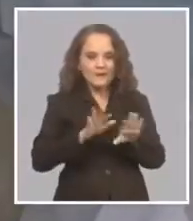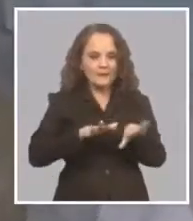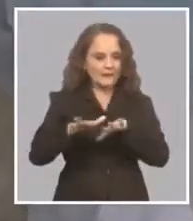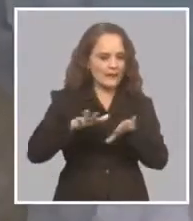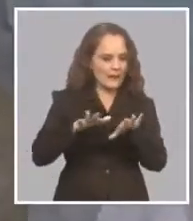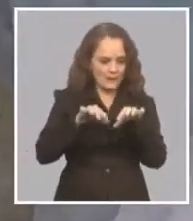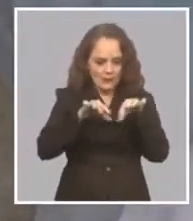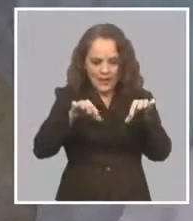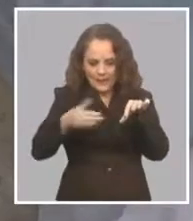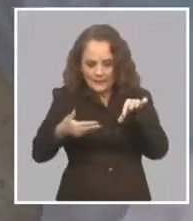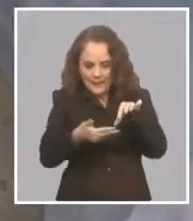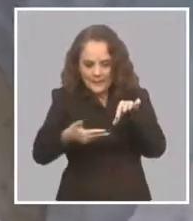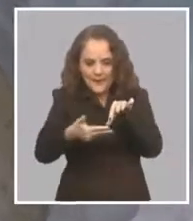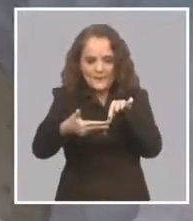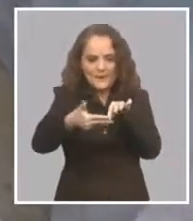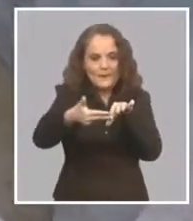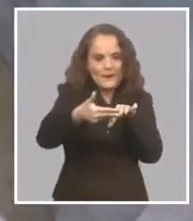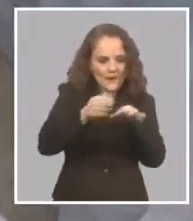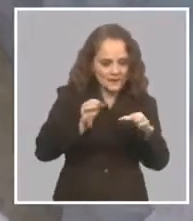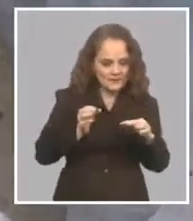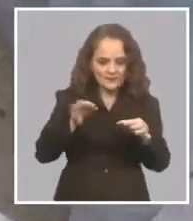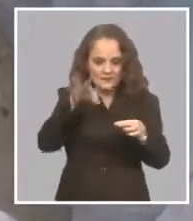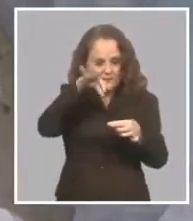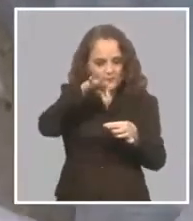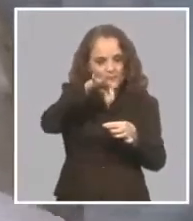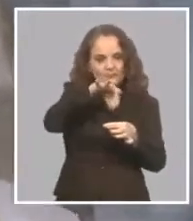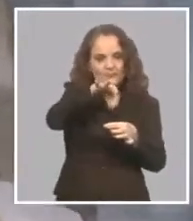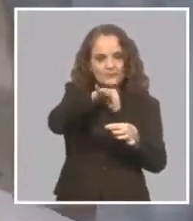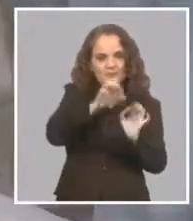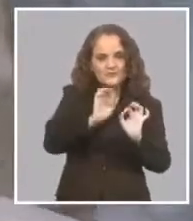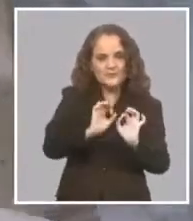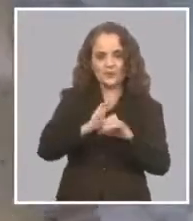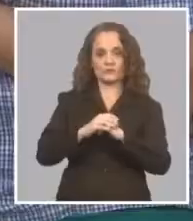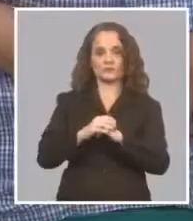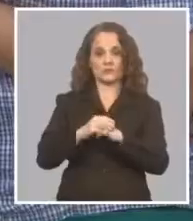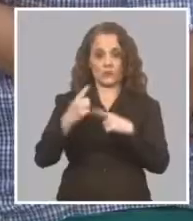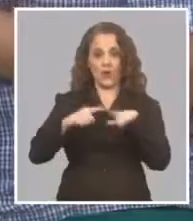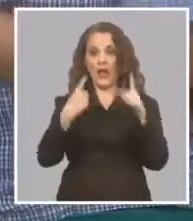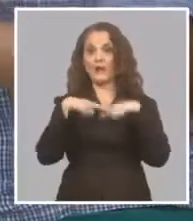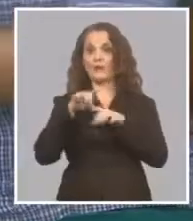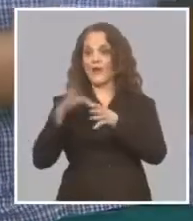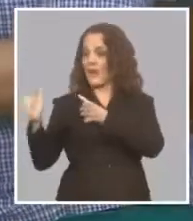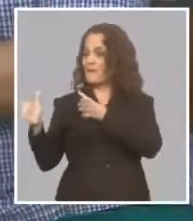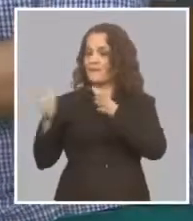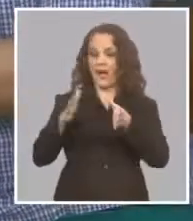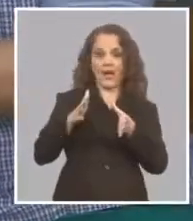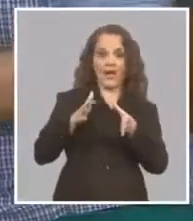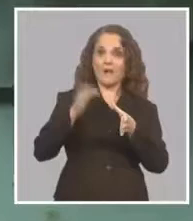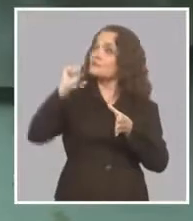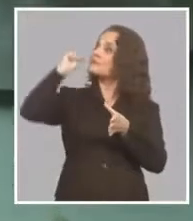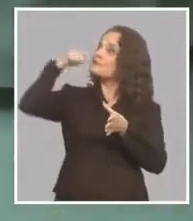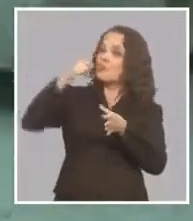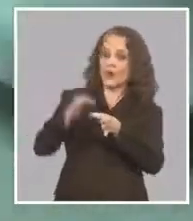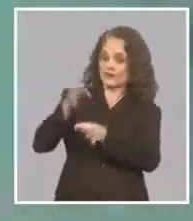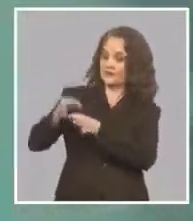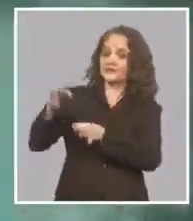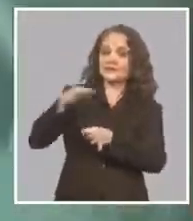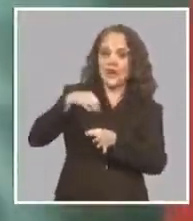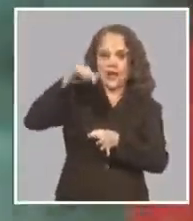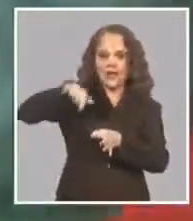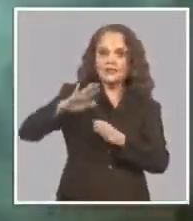Y organizando todo el trabajo Porque hay muestras que llegaron desde ayer Esas no las podemos dejar para el final del día de hoy Tenemos que sacarlas hoy y así